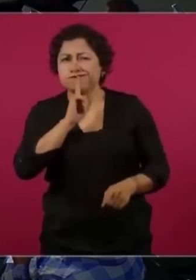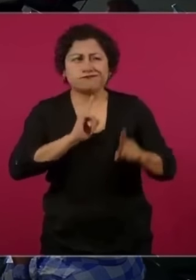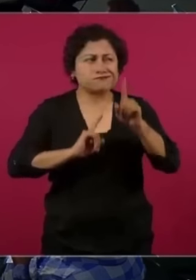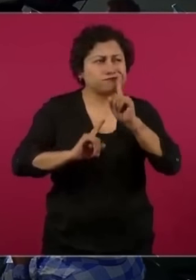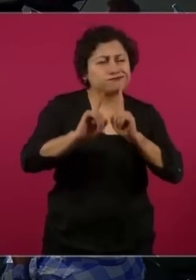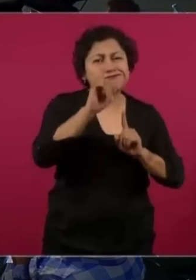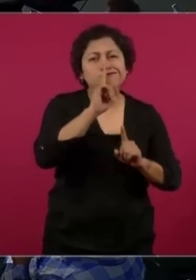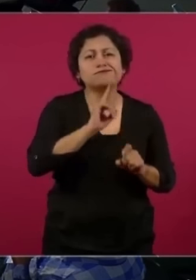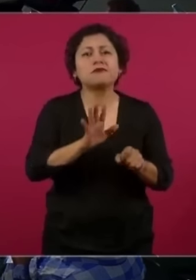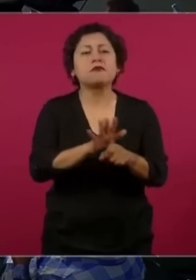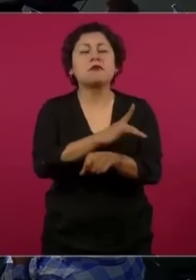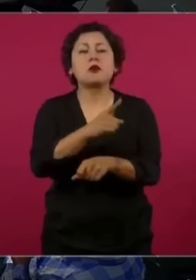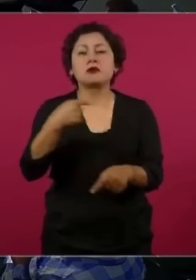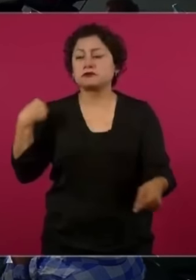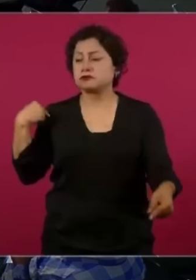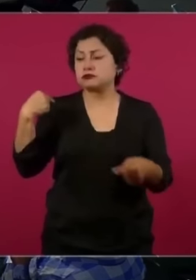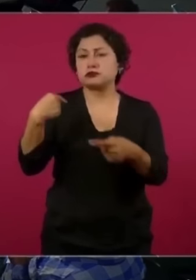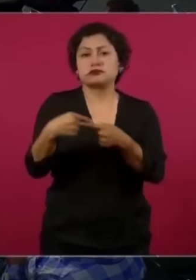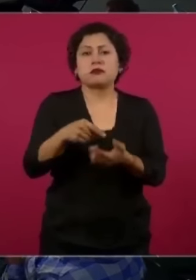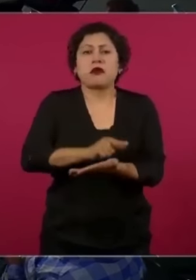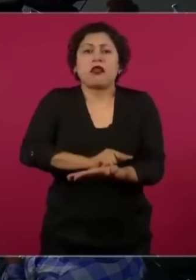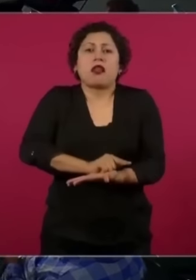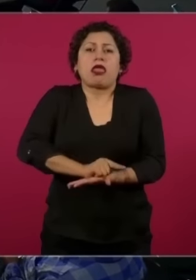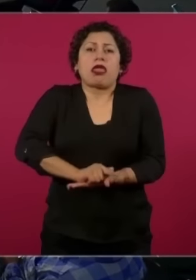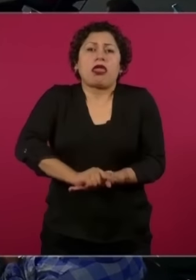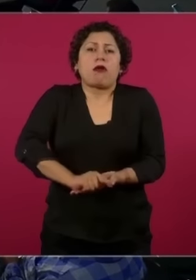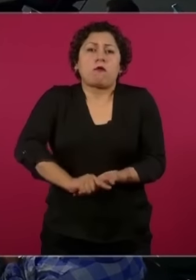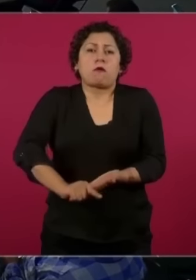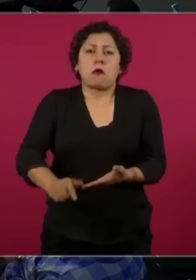que presente las pruebas.